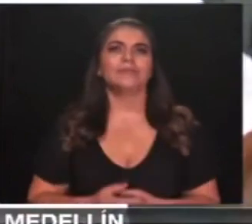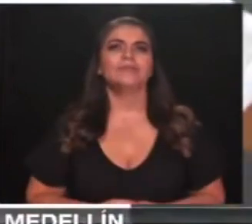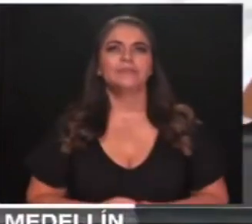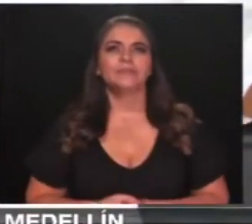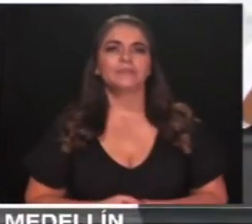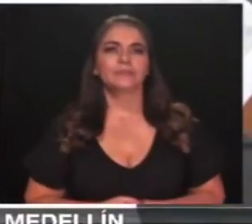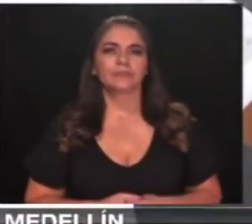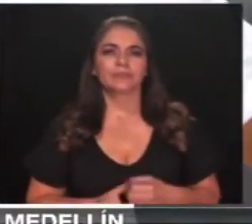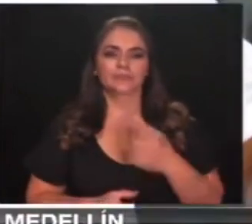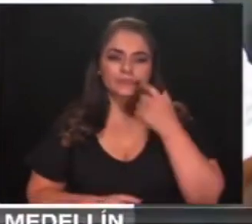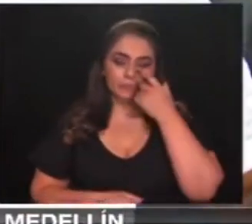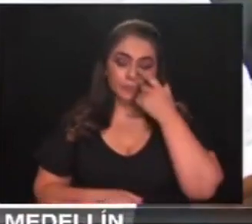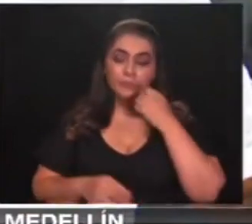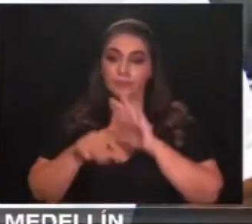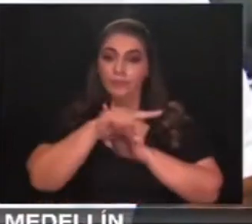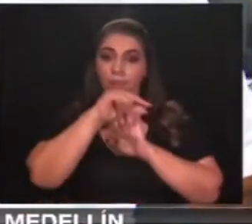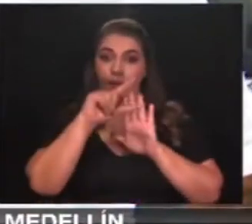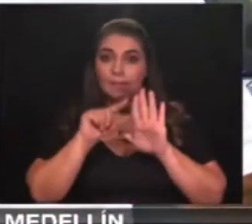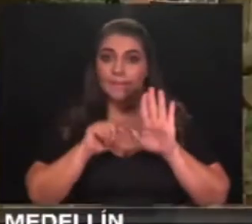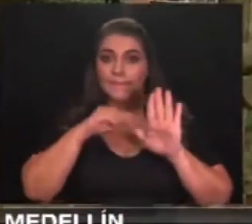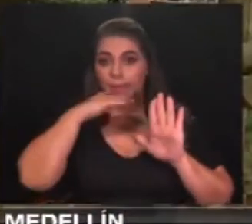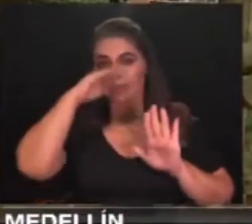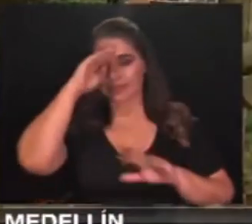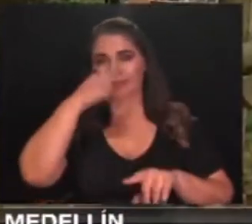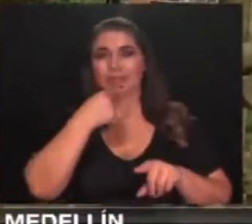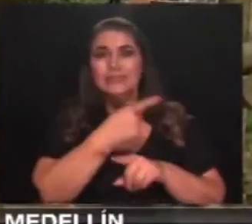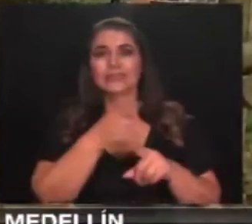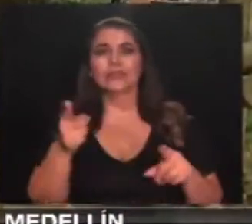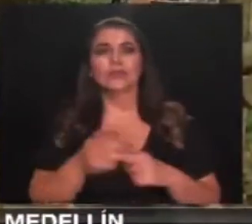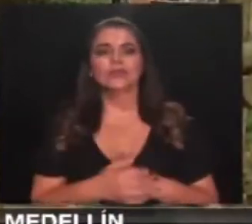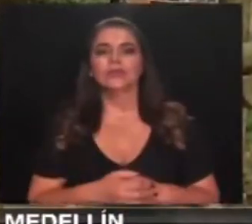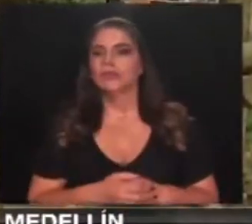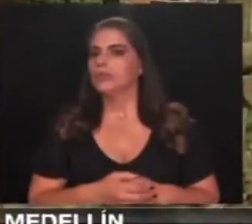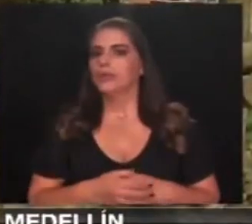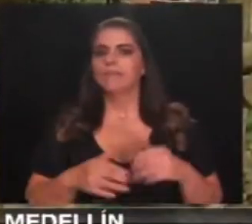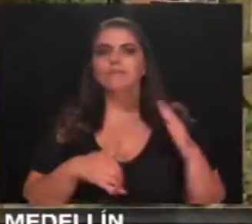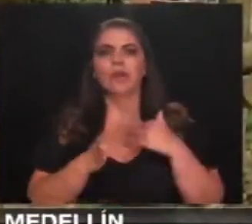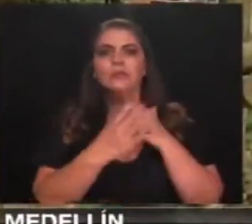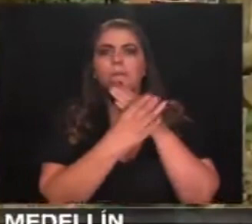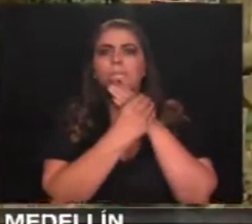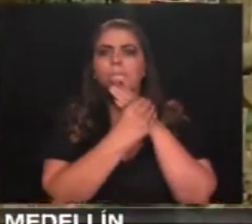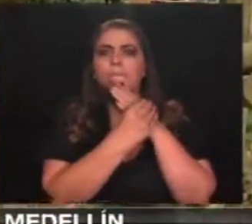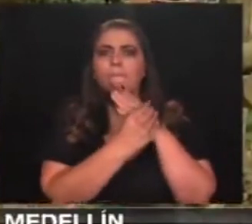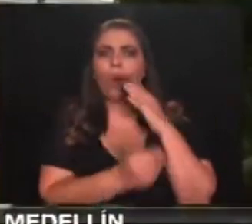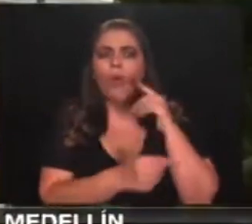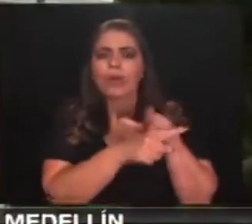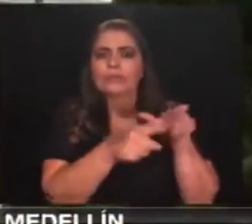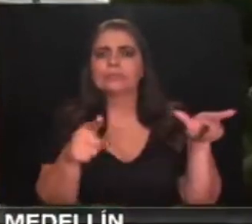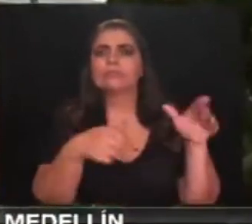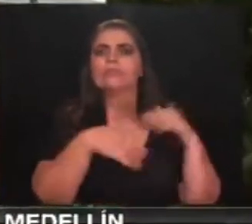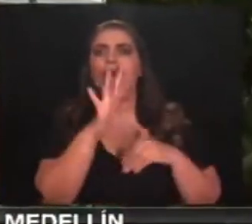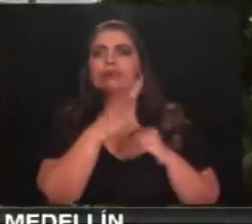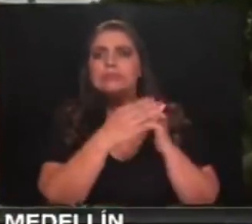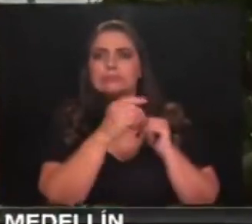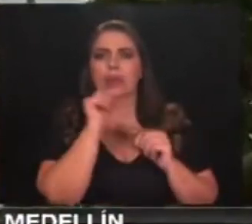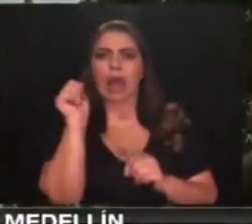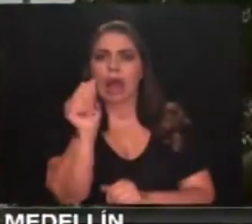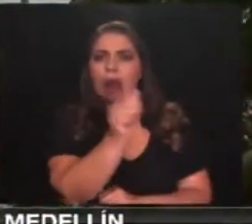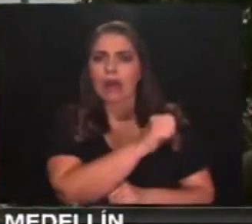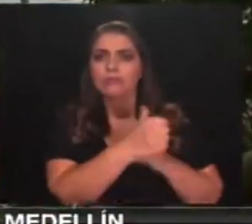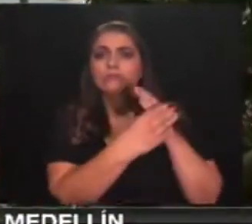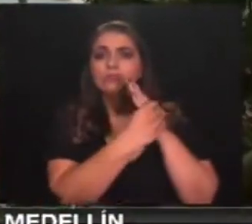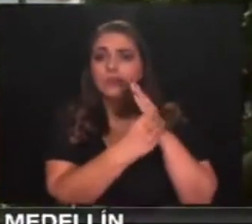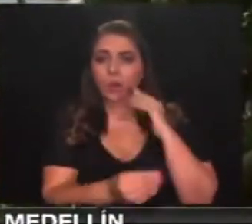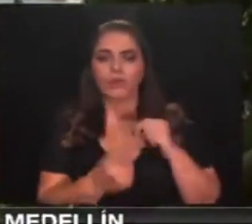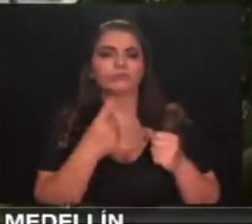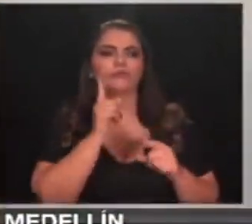para la personería de Medellín, la feminización de la pobreza, que se resume en el marginamiento de las mujeres al acceso de recursos económicos y a la falta